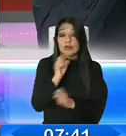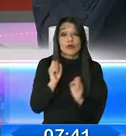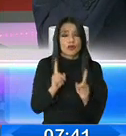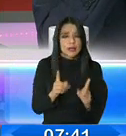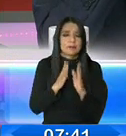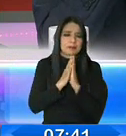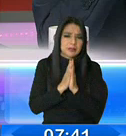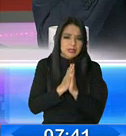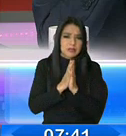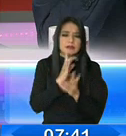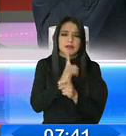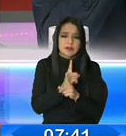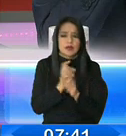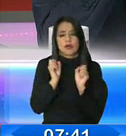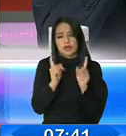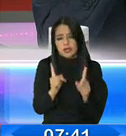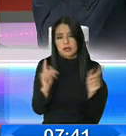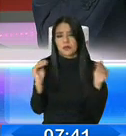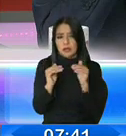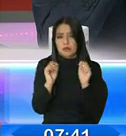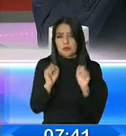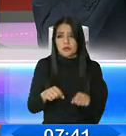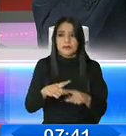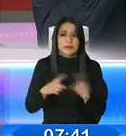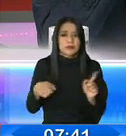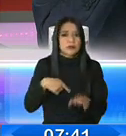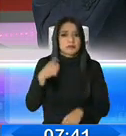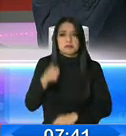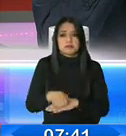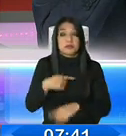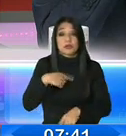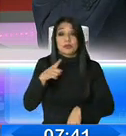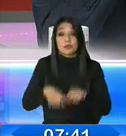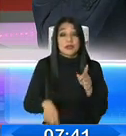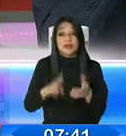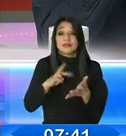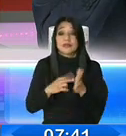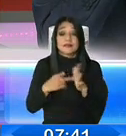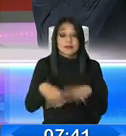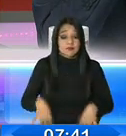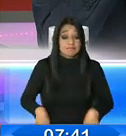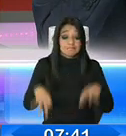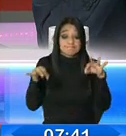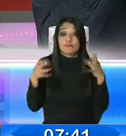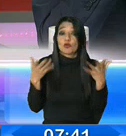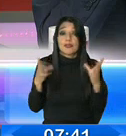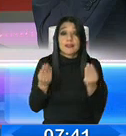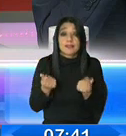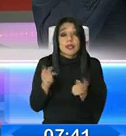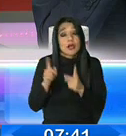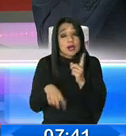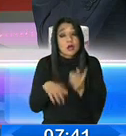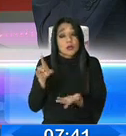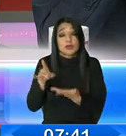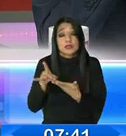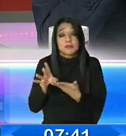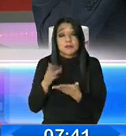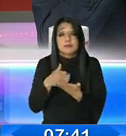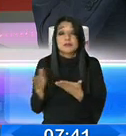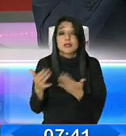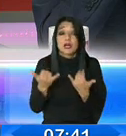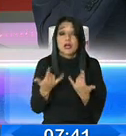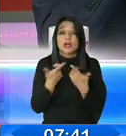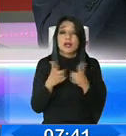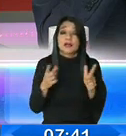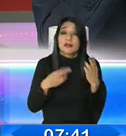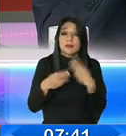llamado, combinamos, por supuesto, pero no podemos exigir, porque somos conscientes de la realidad, en una economía de libre mercado,